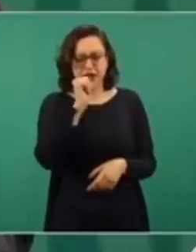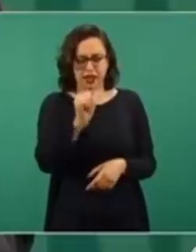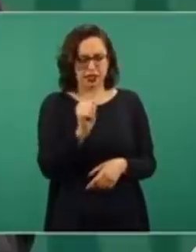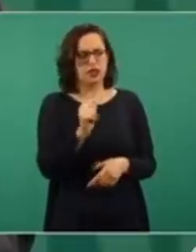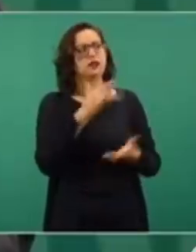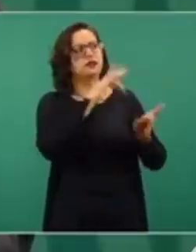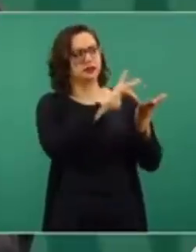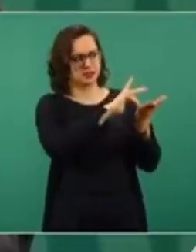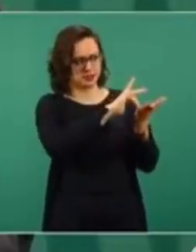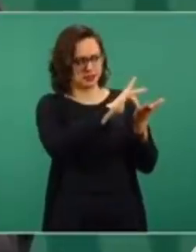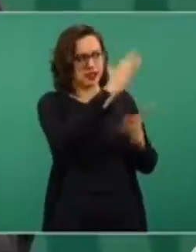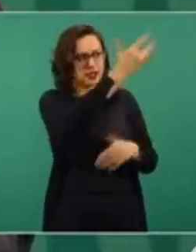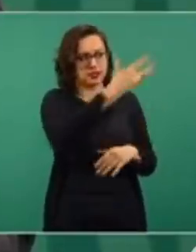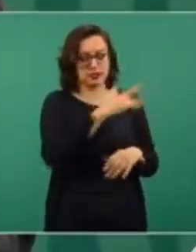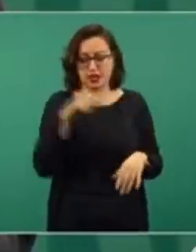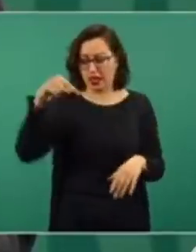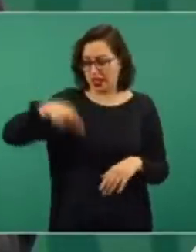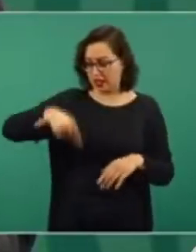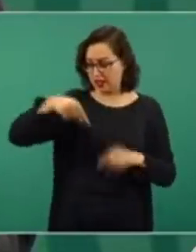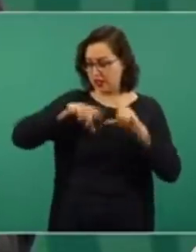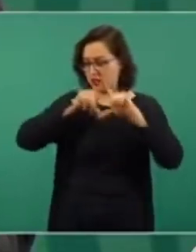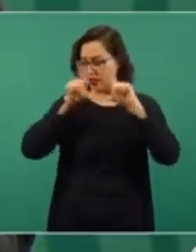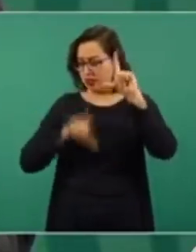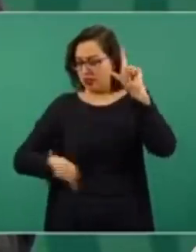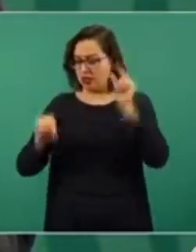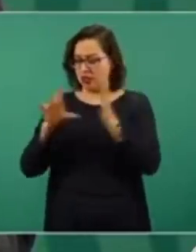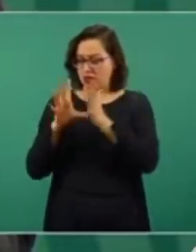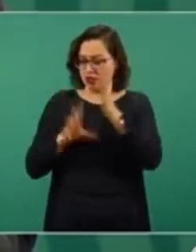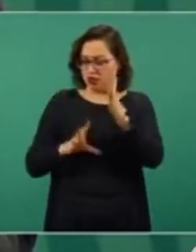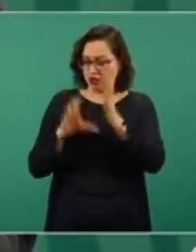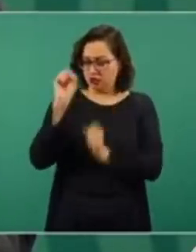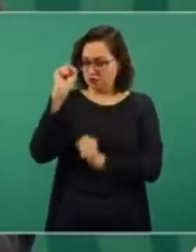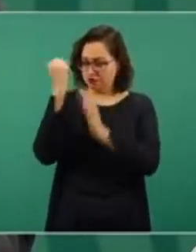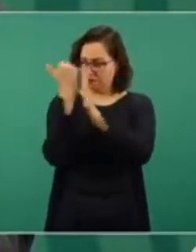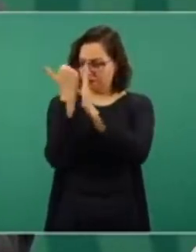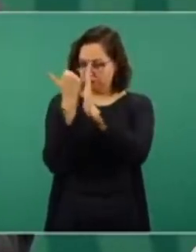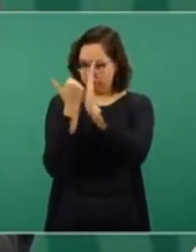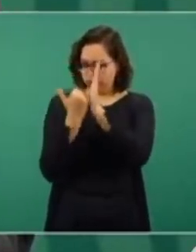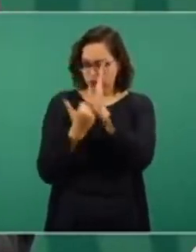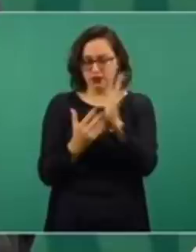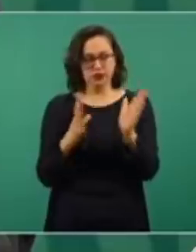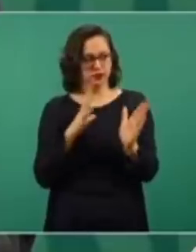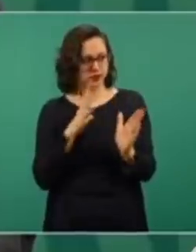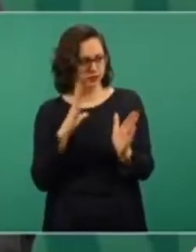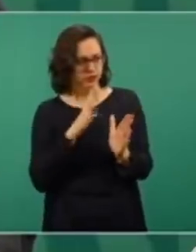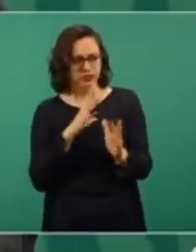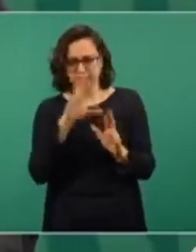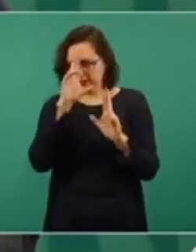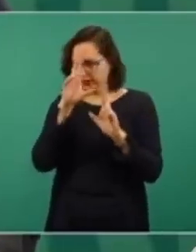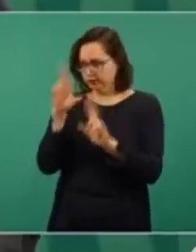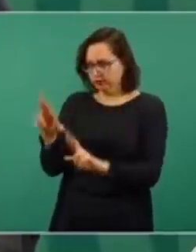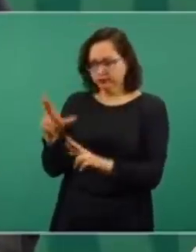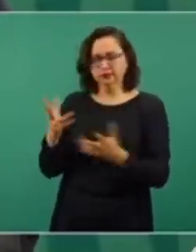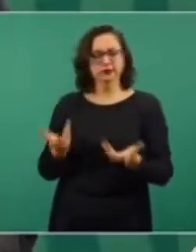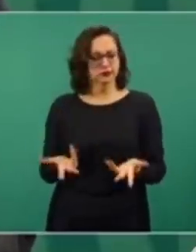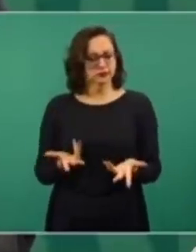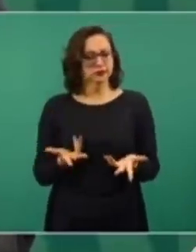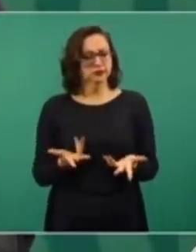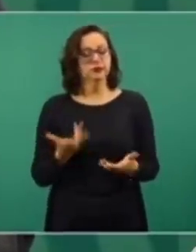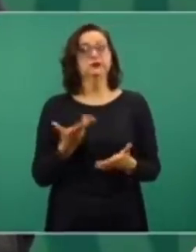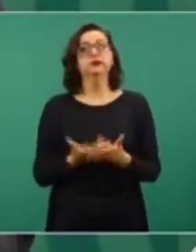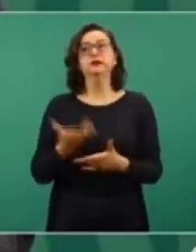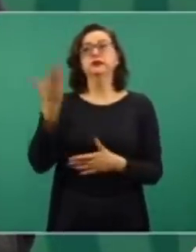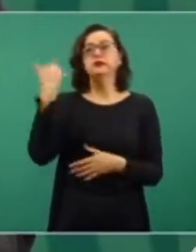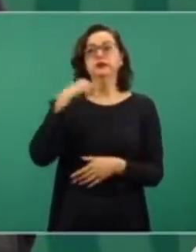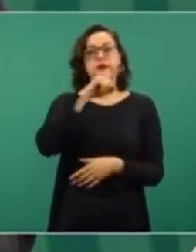principios constitucionales de política exterior. en la última plática que tuvimos con